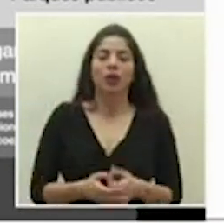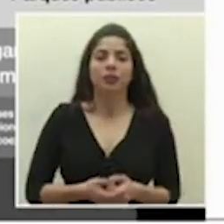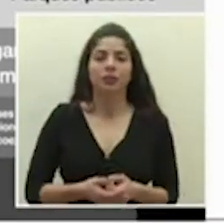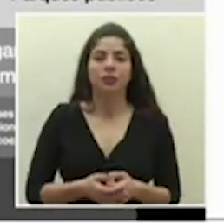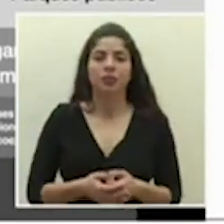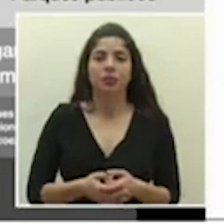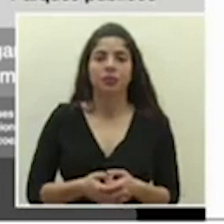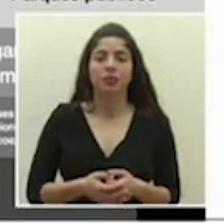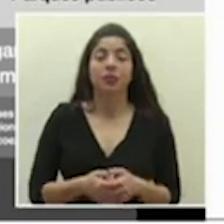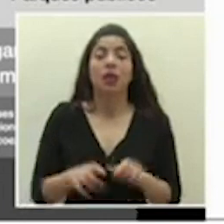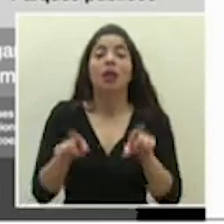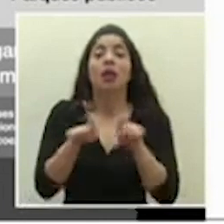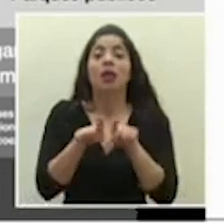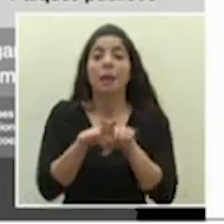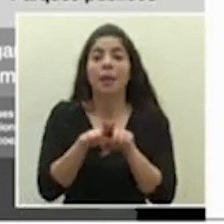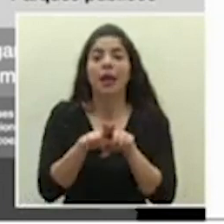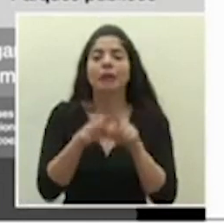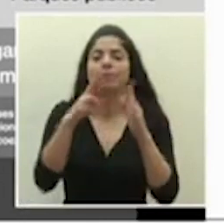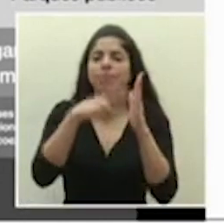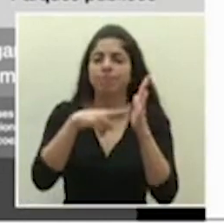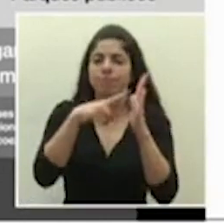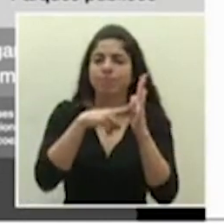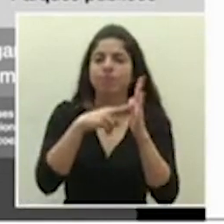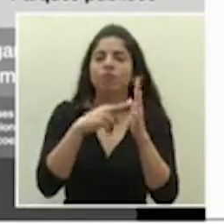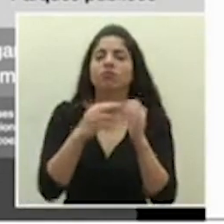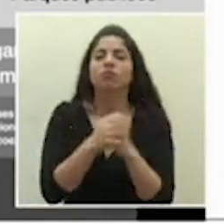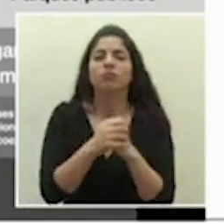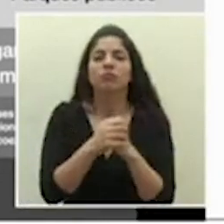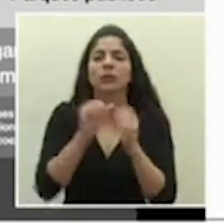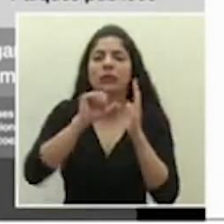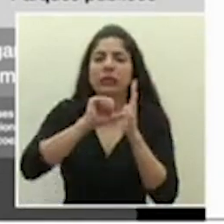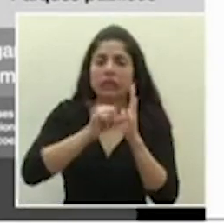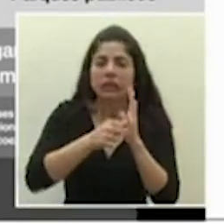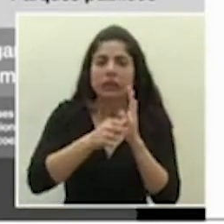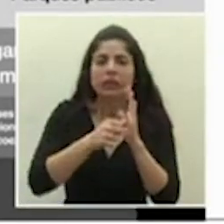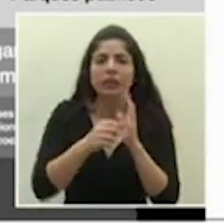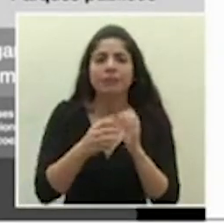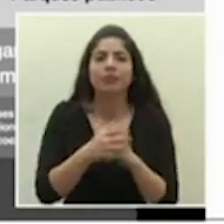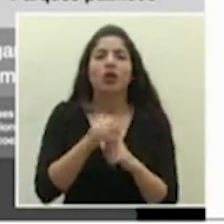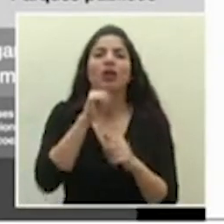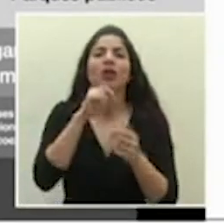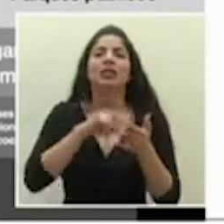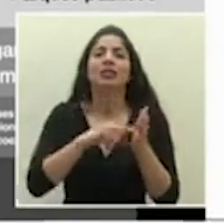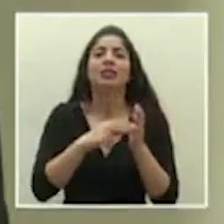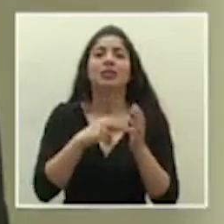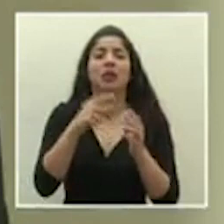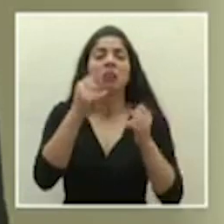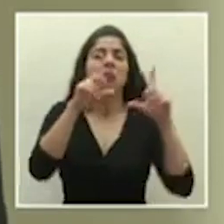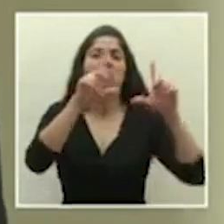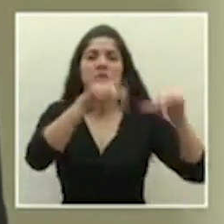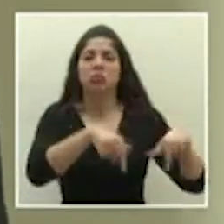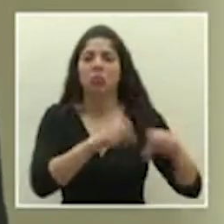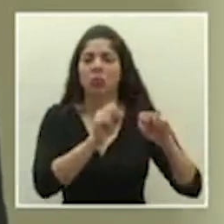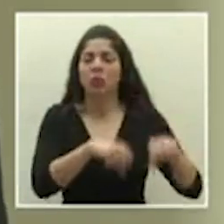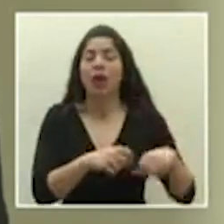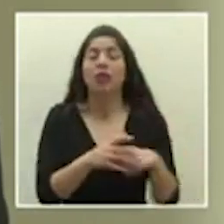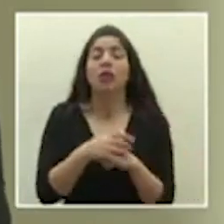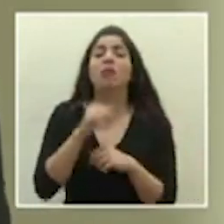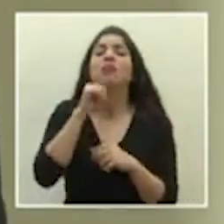Y también yo insisto en que no es esperar, si quieren pueden quitar la imagen, no es